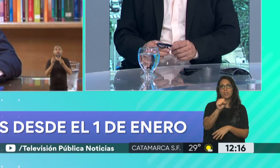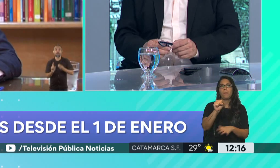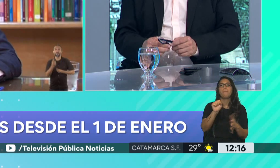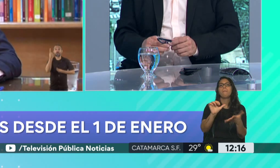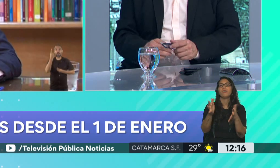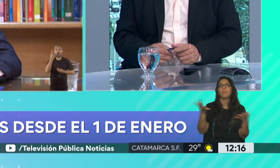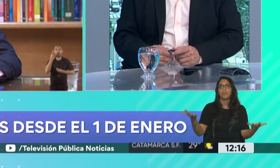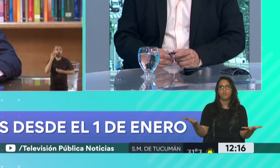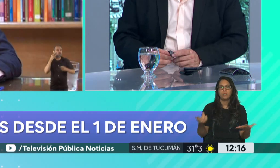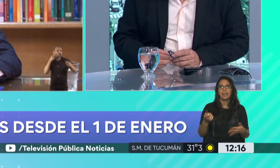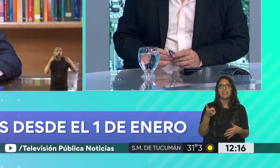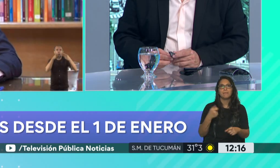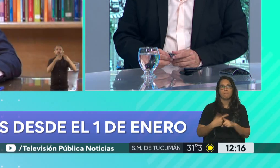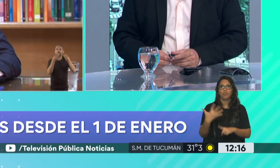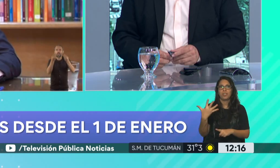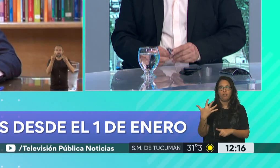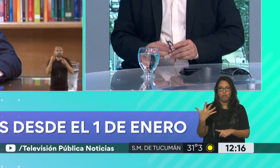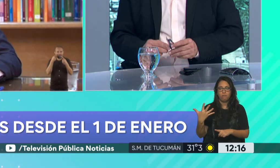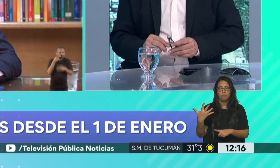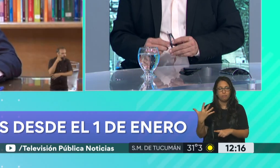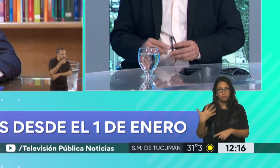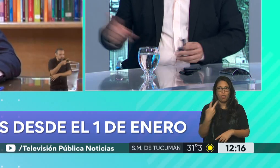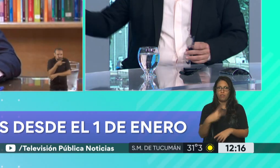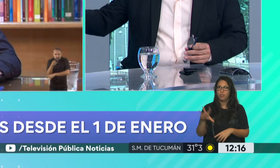es decir, se multiplica casi por 5. ¿250? Claro.